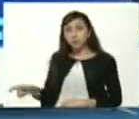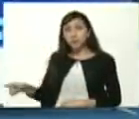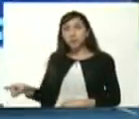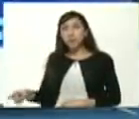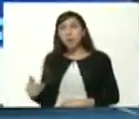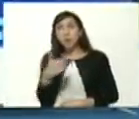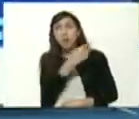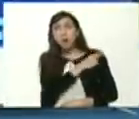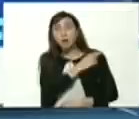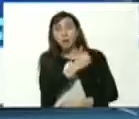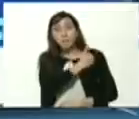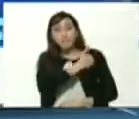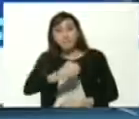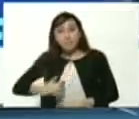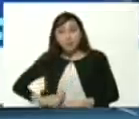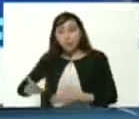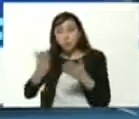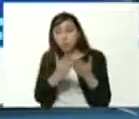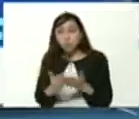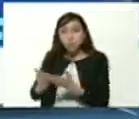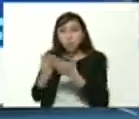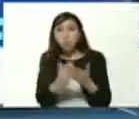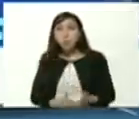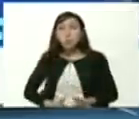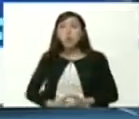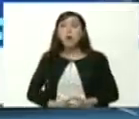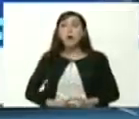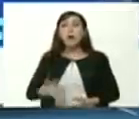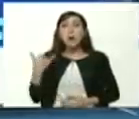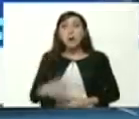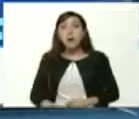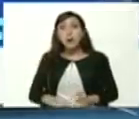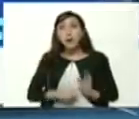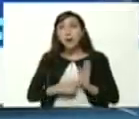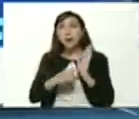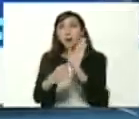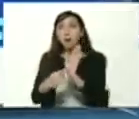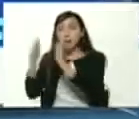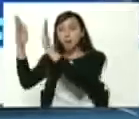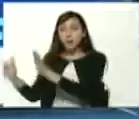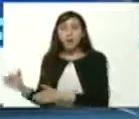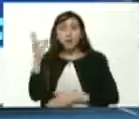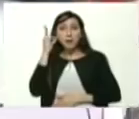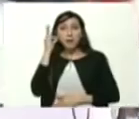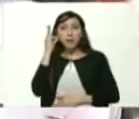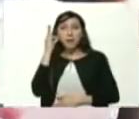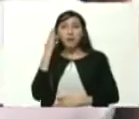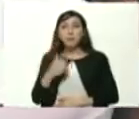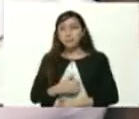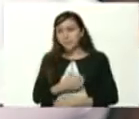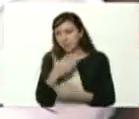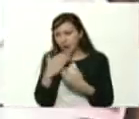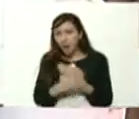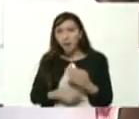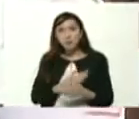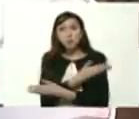federación venezolana de estudiantes de educación media, Angelly Cueva Angelly, mi cariño